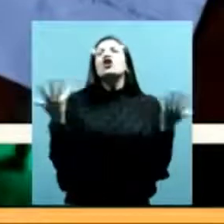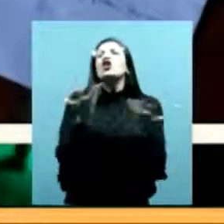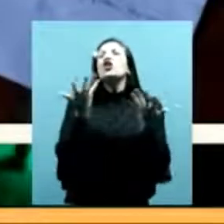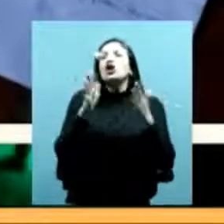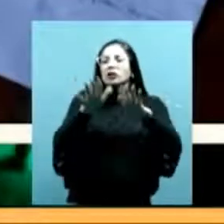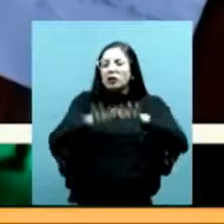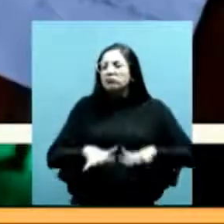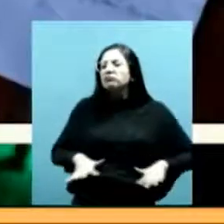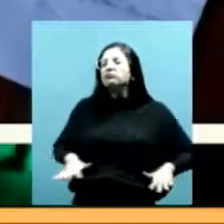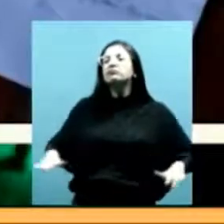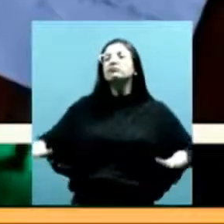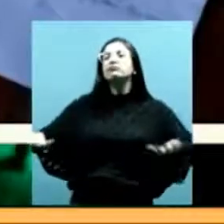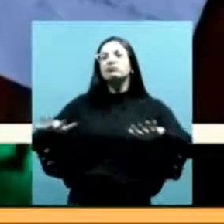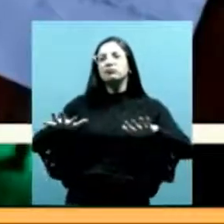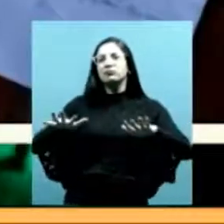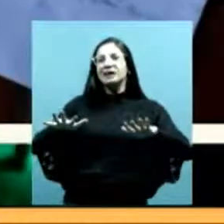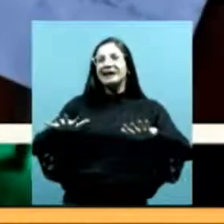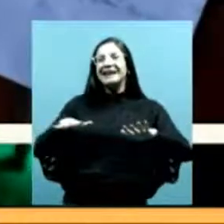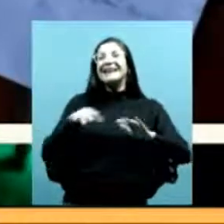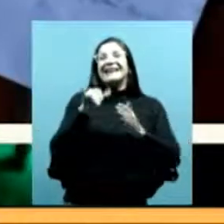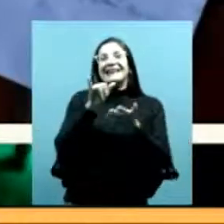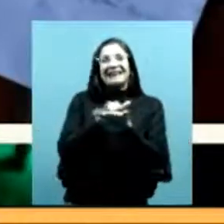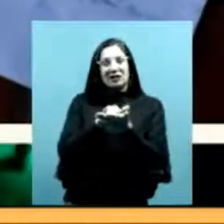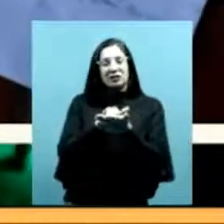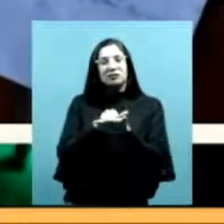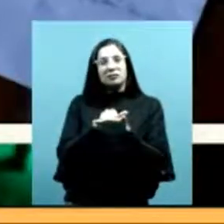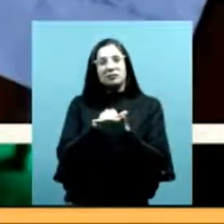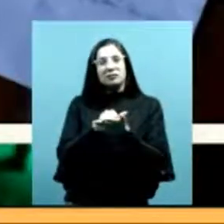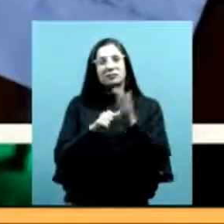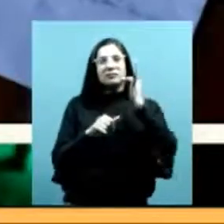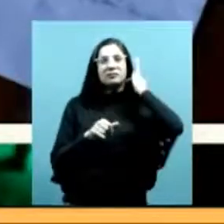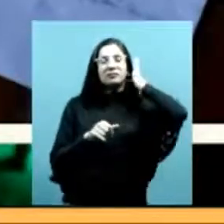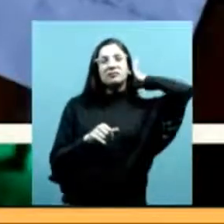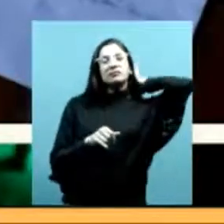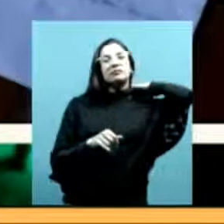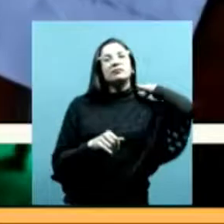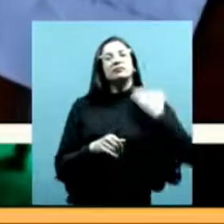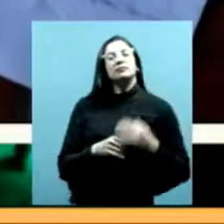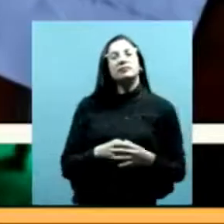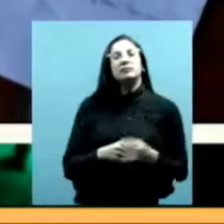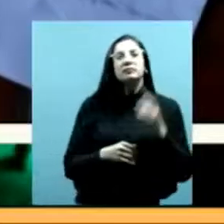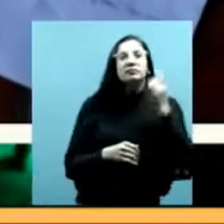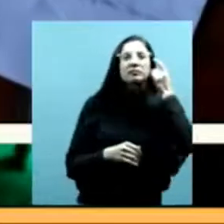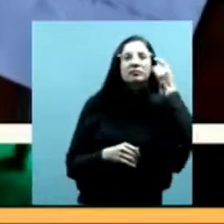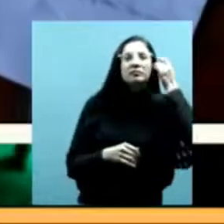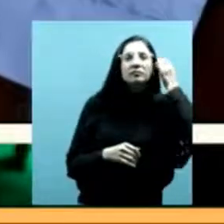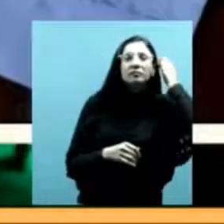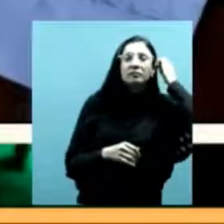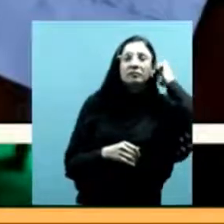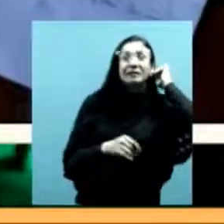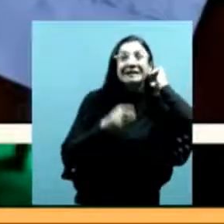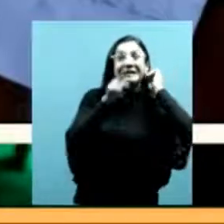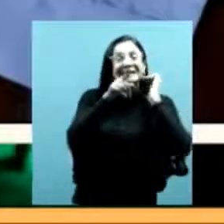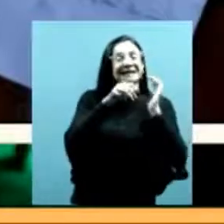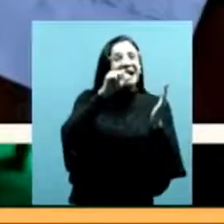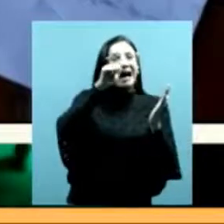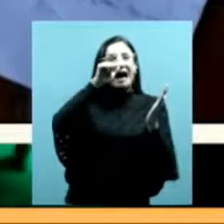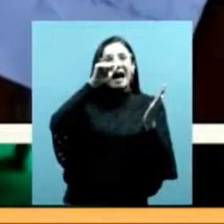etcétera tienen que ver con hilar con volver a armar con volver a conectar entonces estas actas son índices